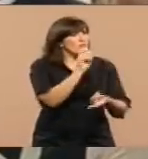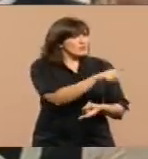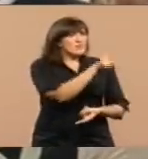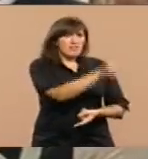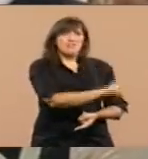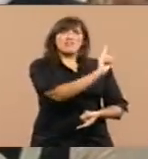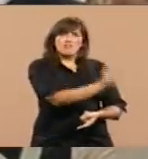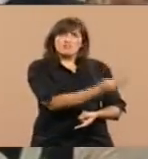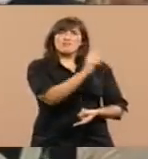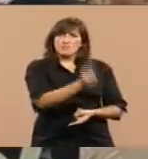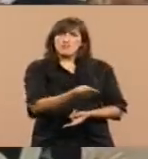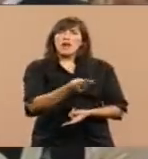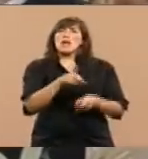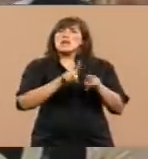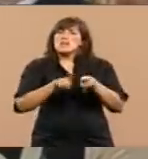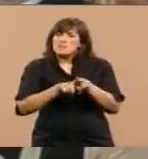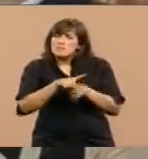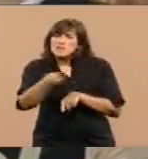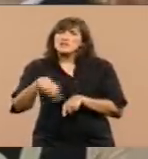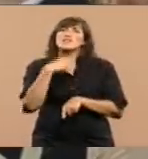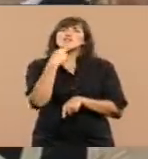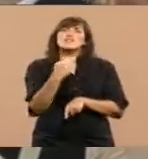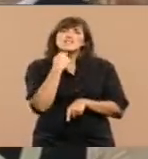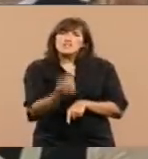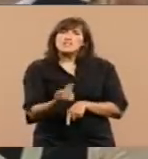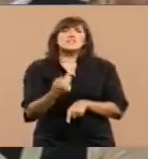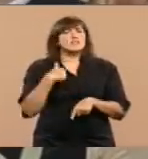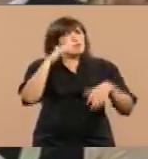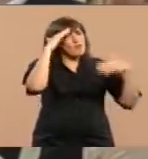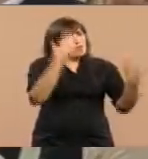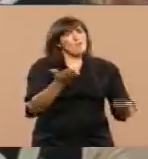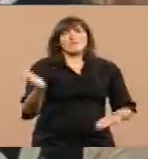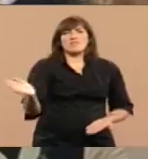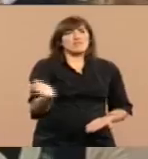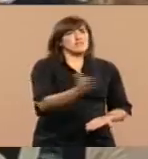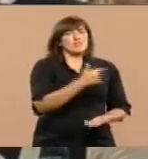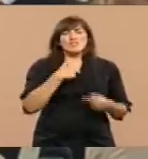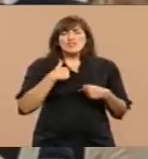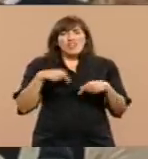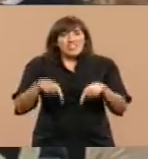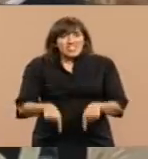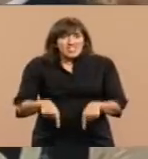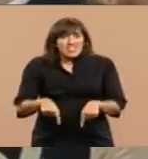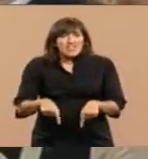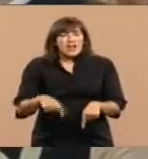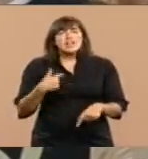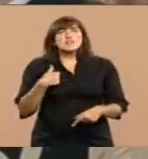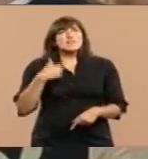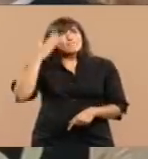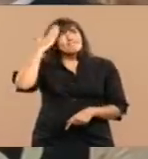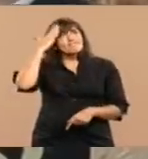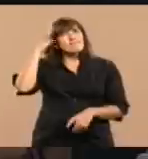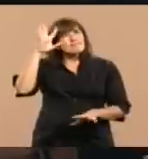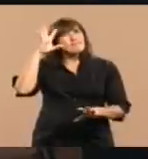a sus hijas, a sus hermanos. Y aquí tengo el recuerdo